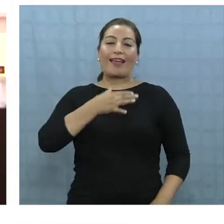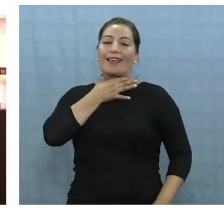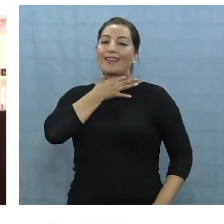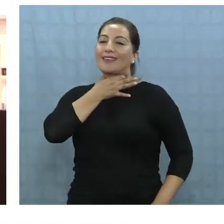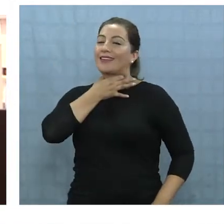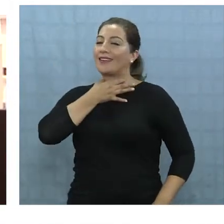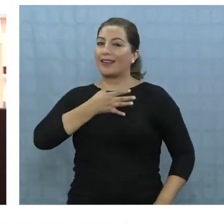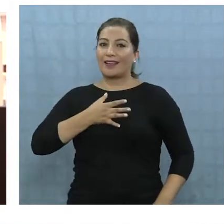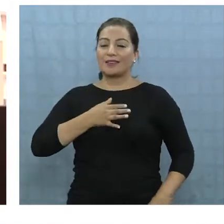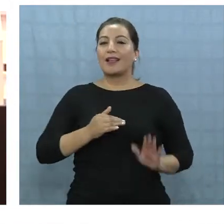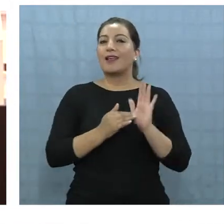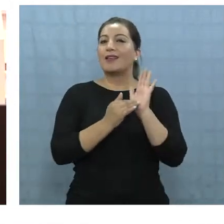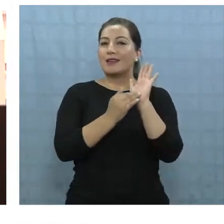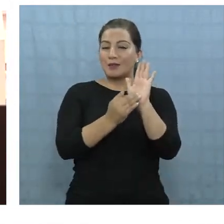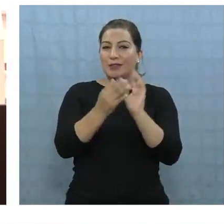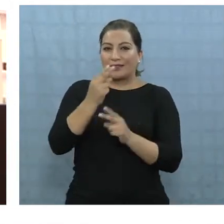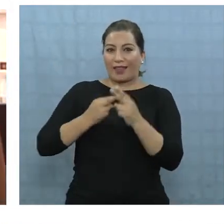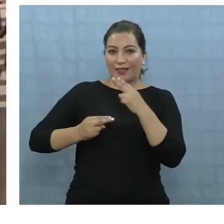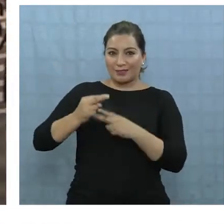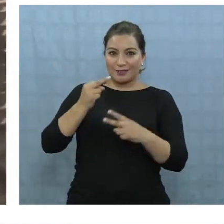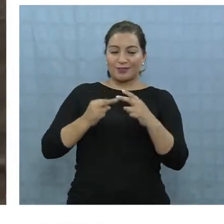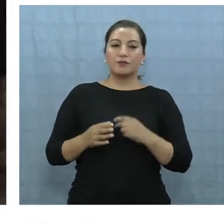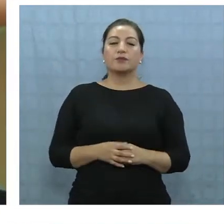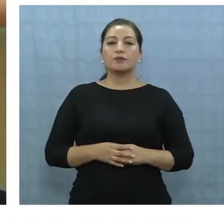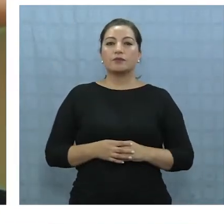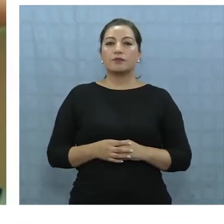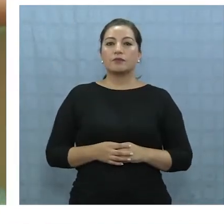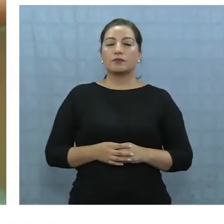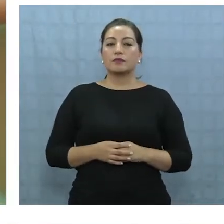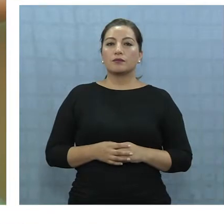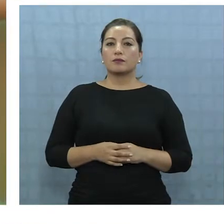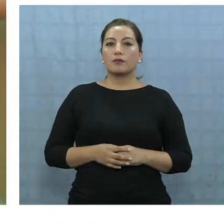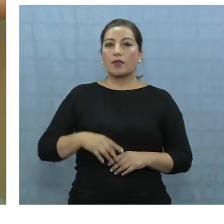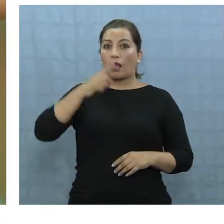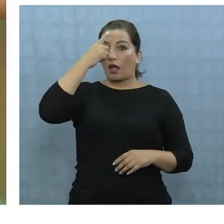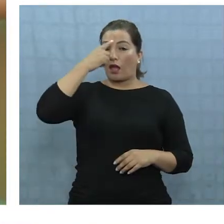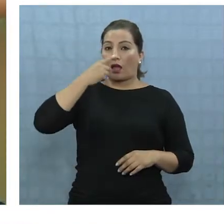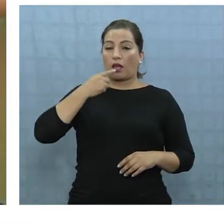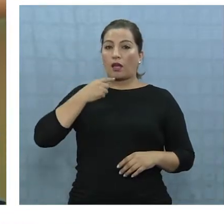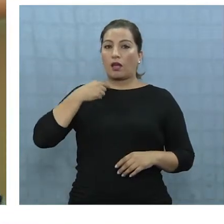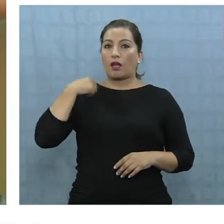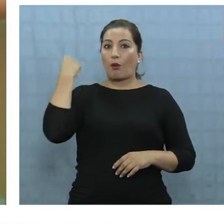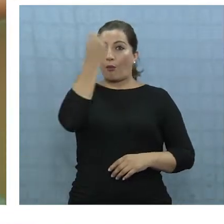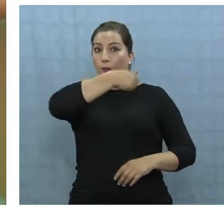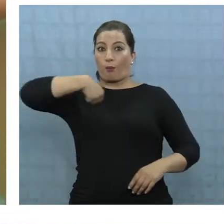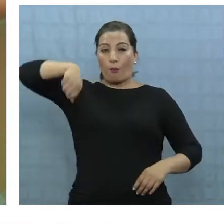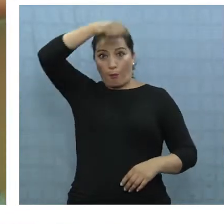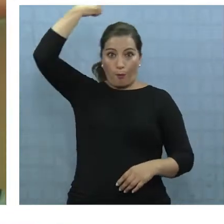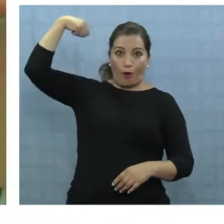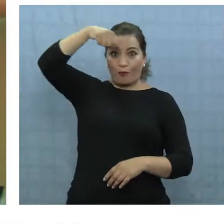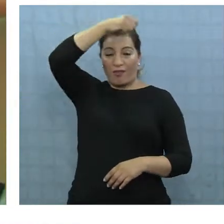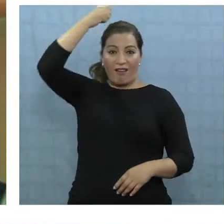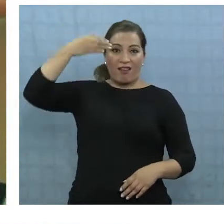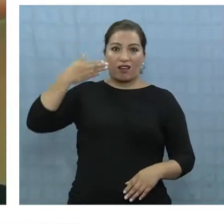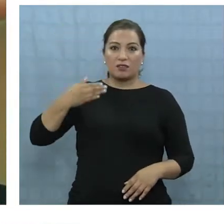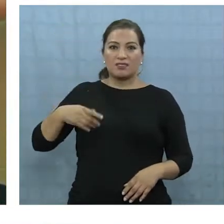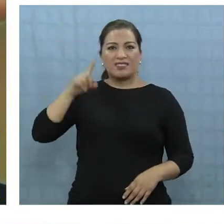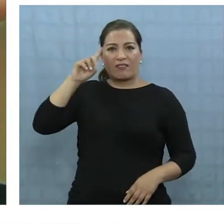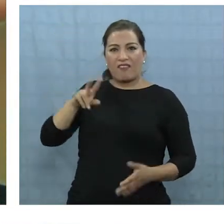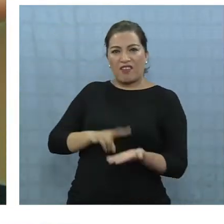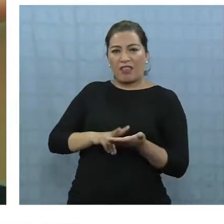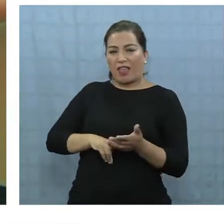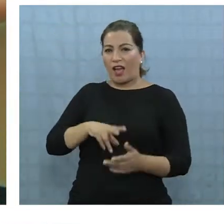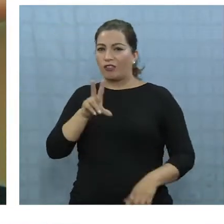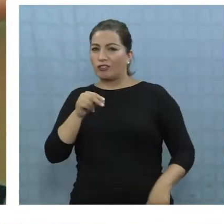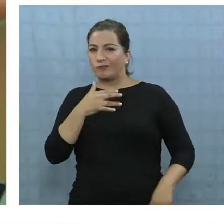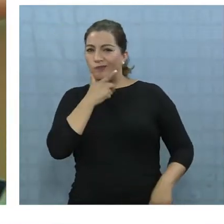fascinados con estas muestras históricas. Las momias son muy interesantes, no estamos seguros de si son reales o no, pero son